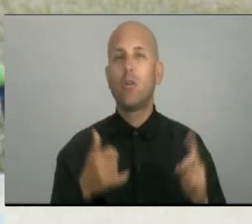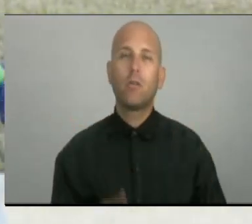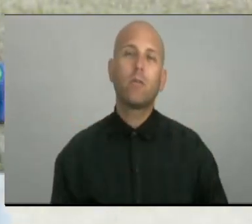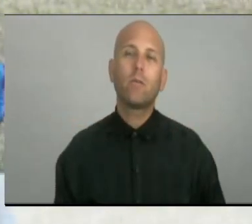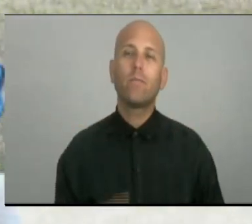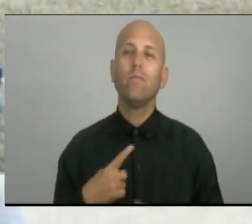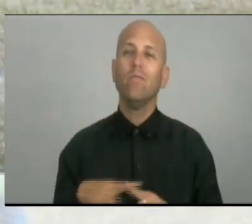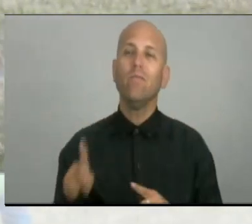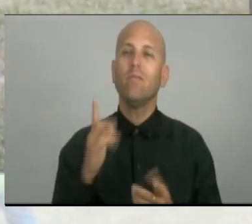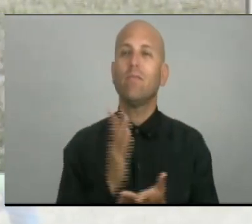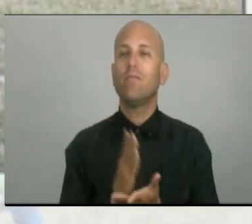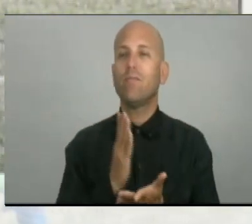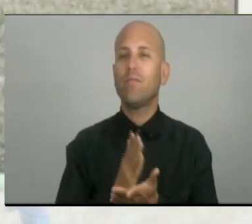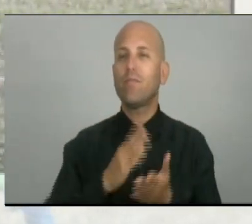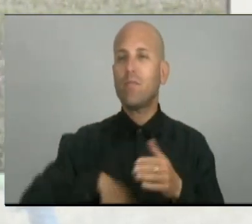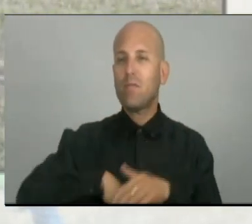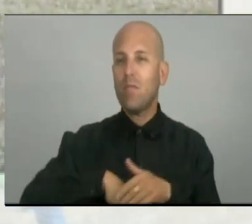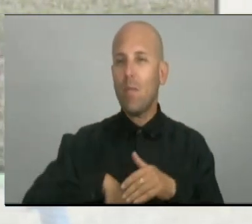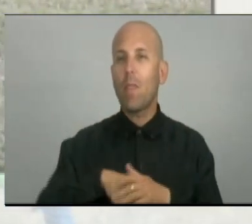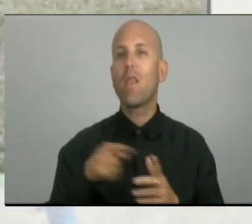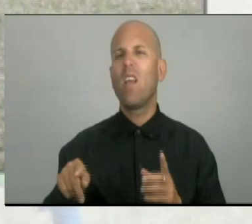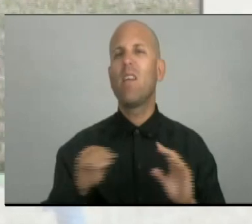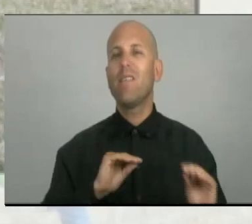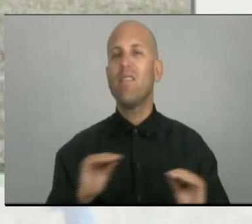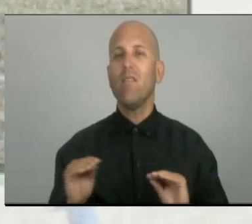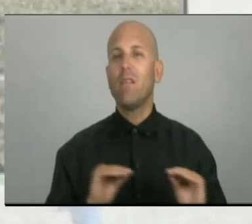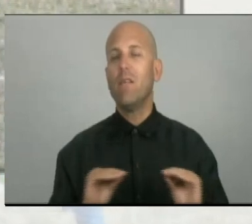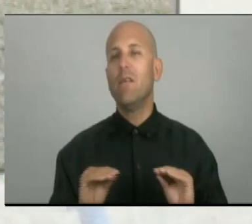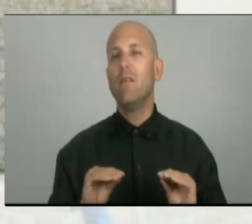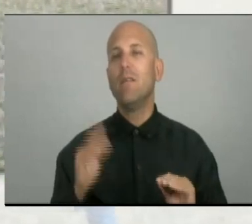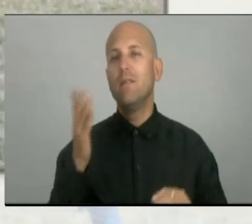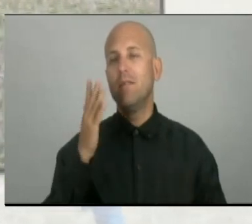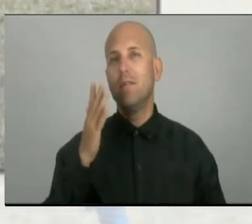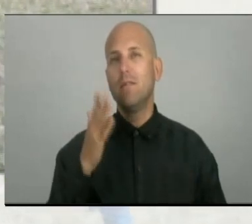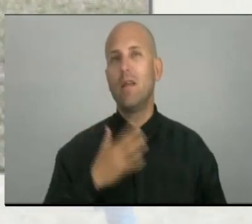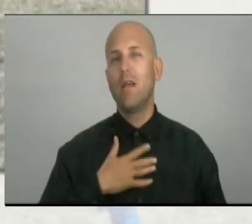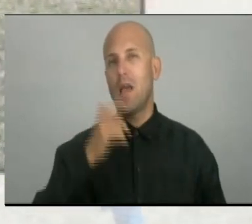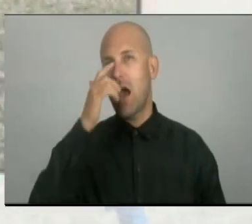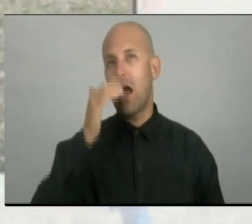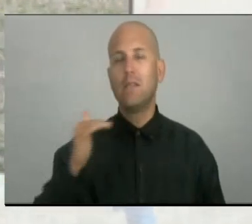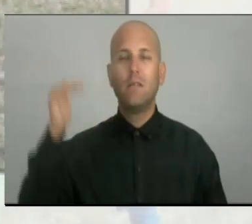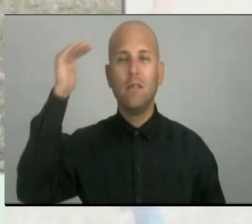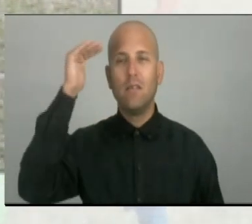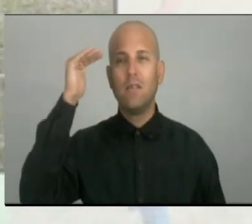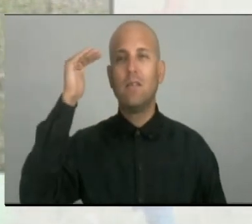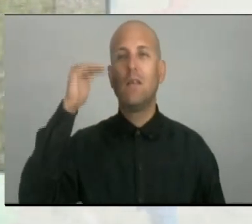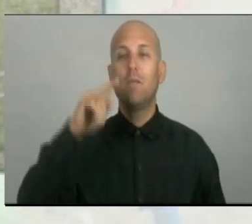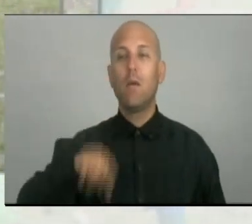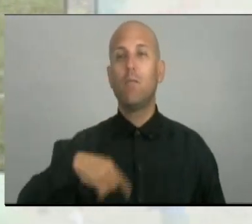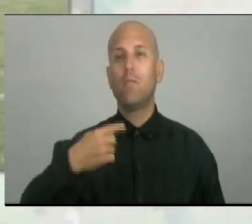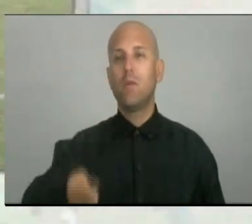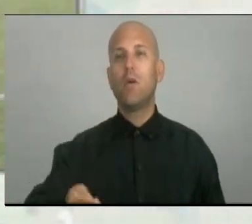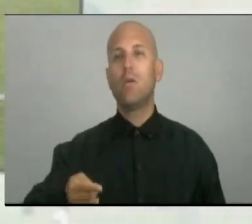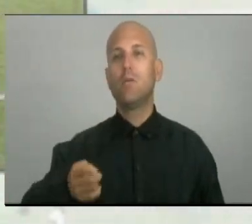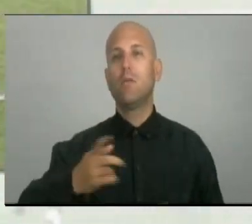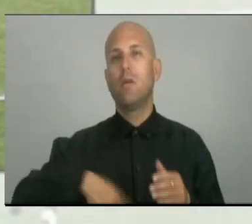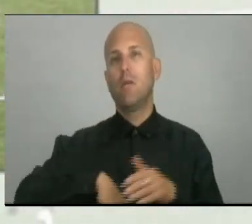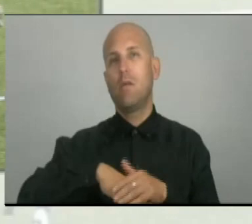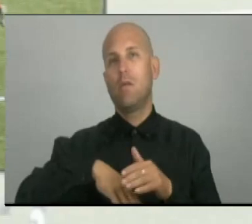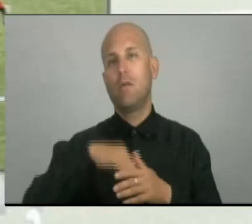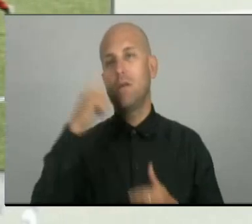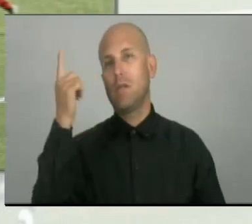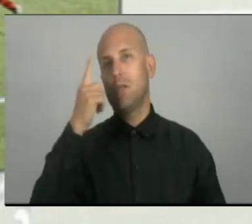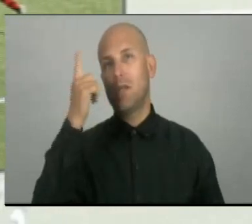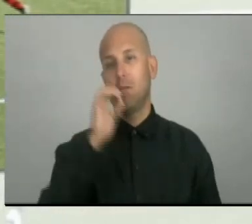Amador Fernández, continúa su preparación los miuras de la primera categoría con vistas al próximo torneo de apertura que